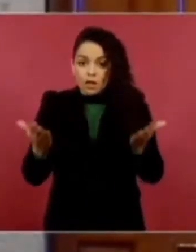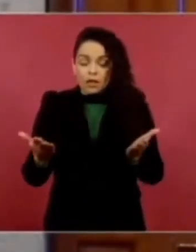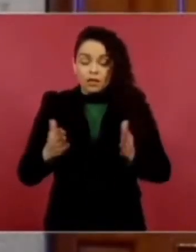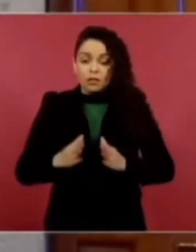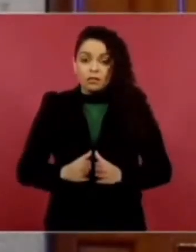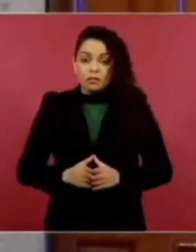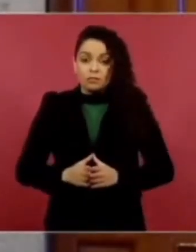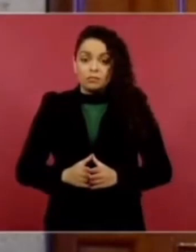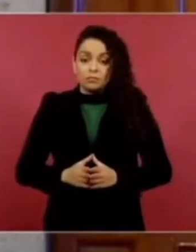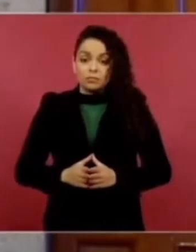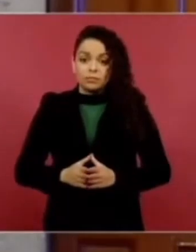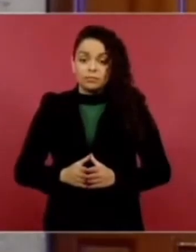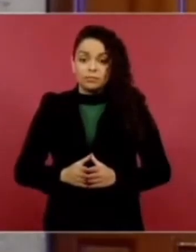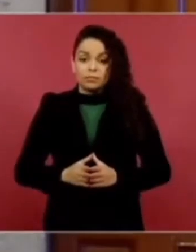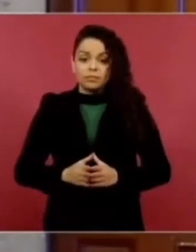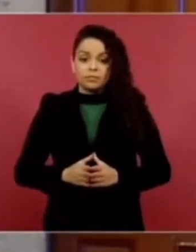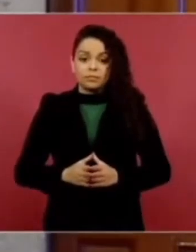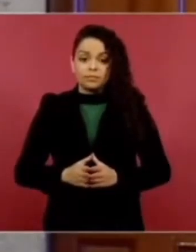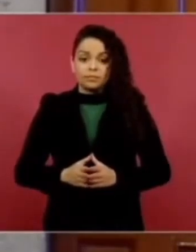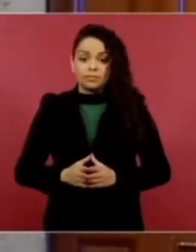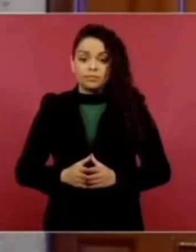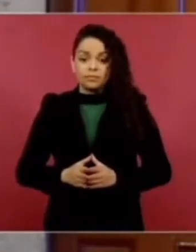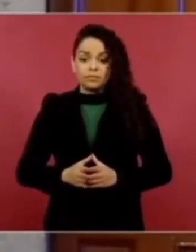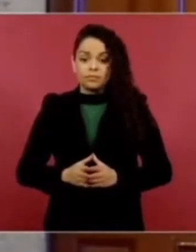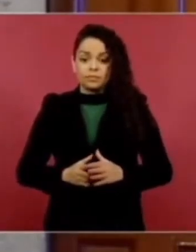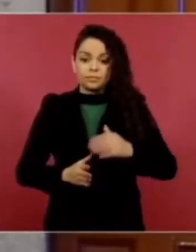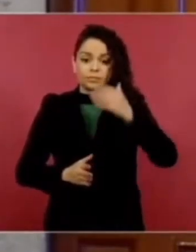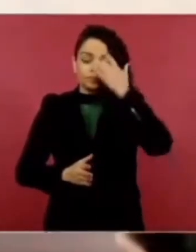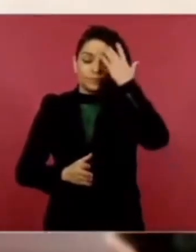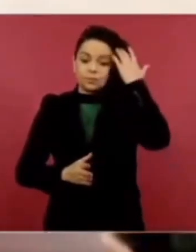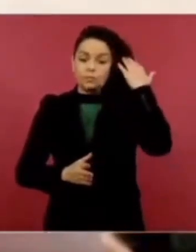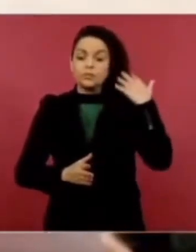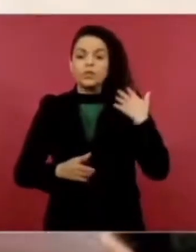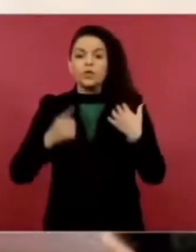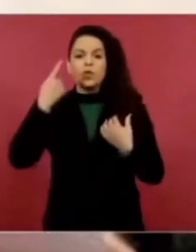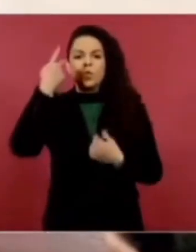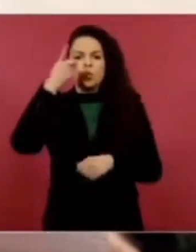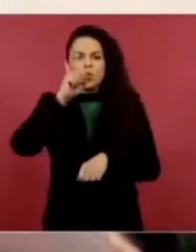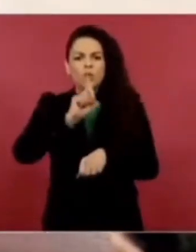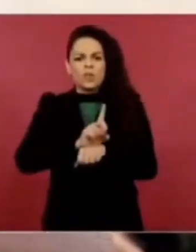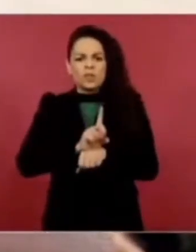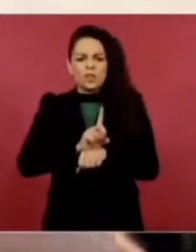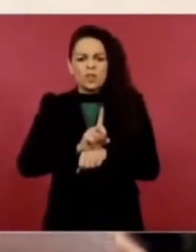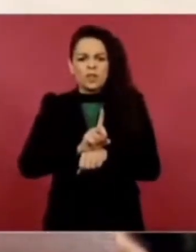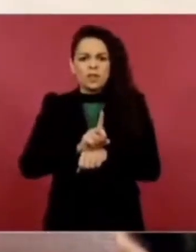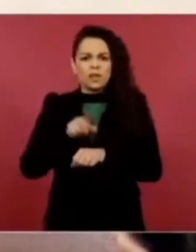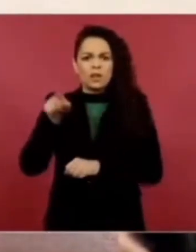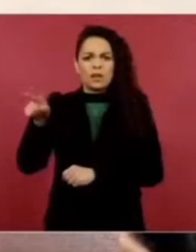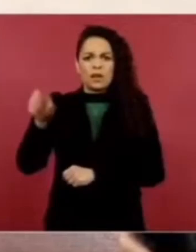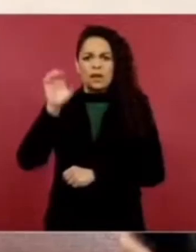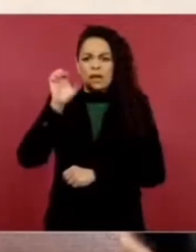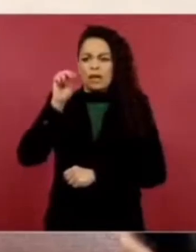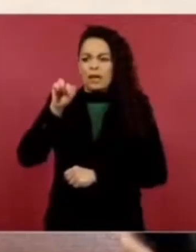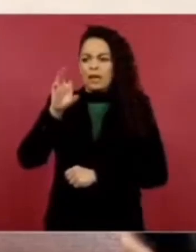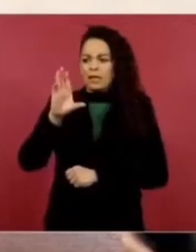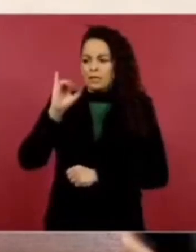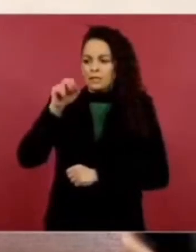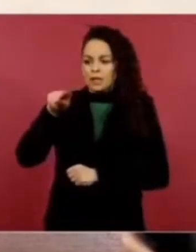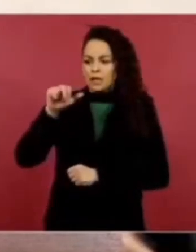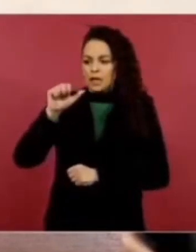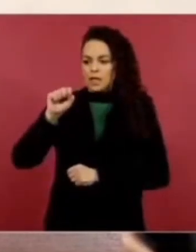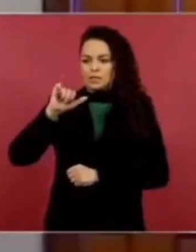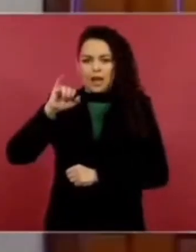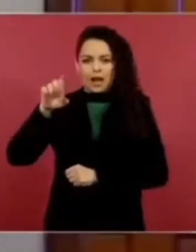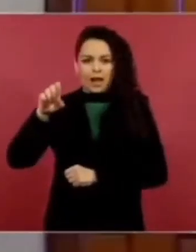Hubo un día que creo que Alejandro Encinas planteó el tema